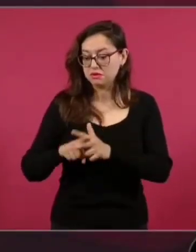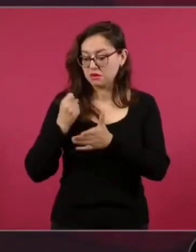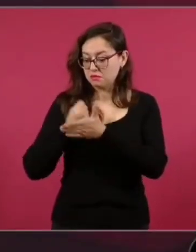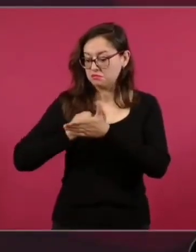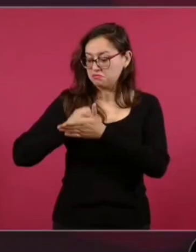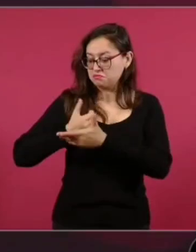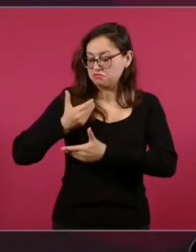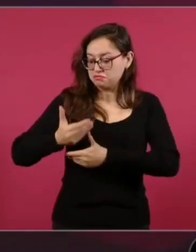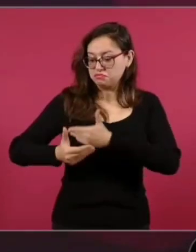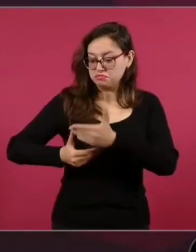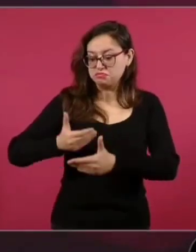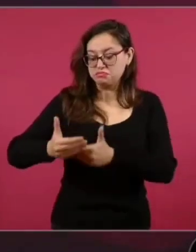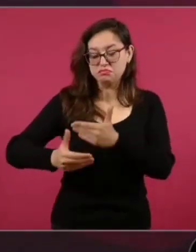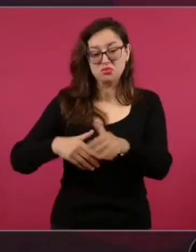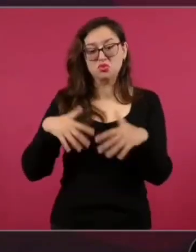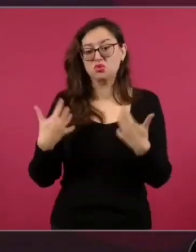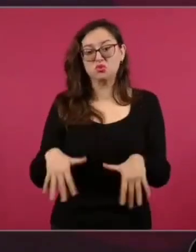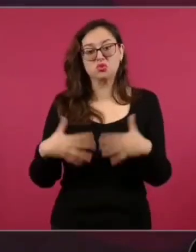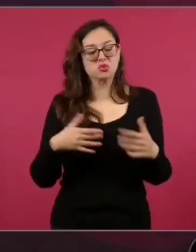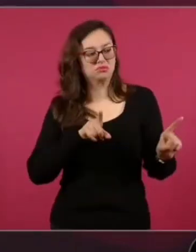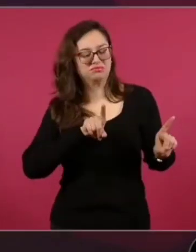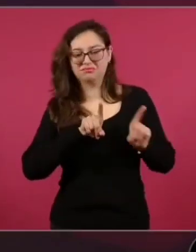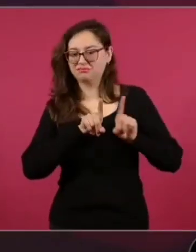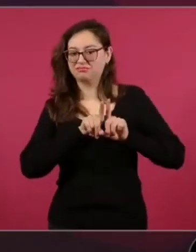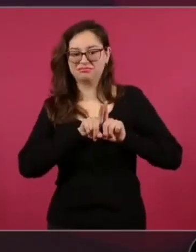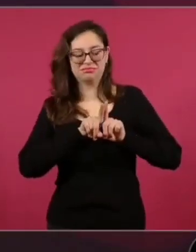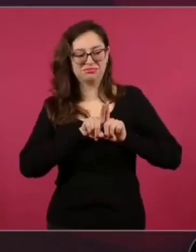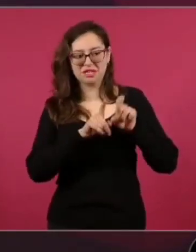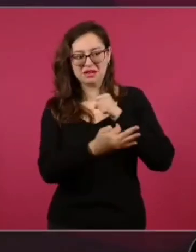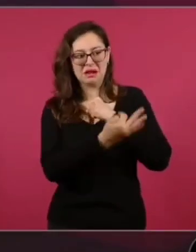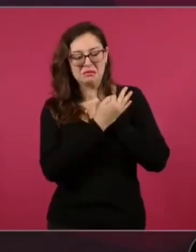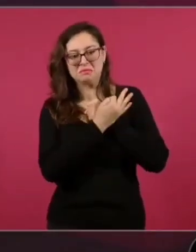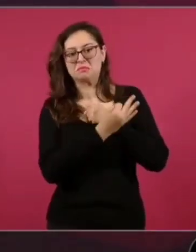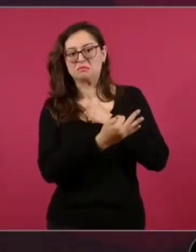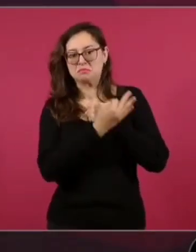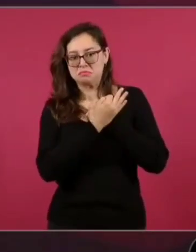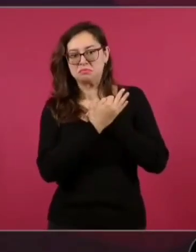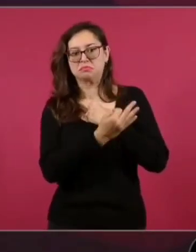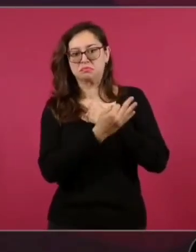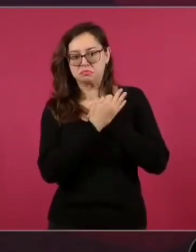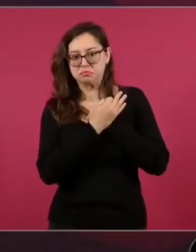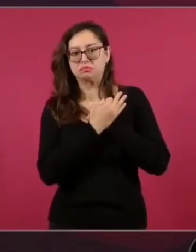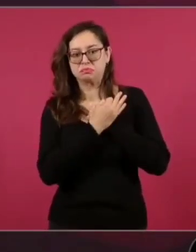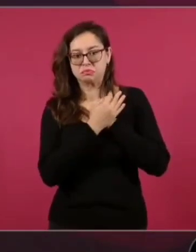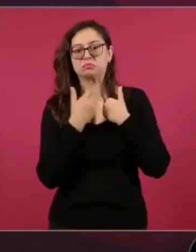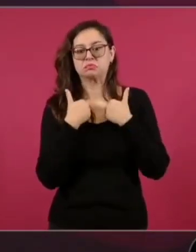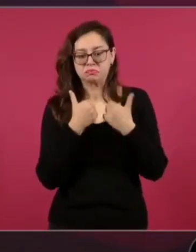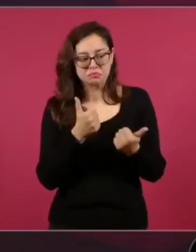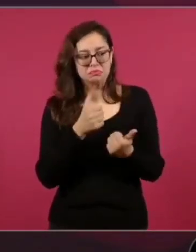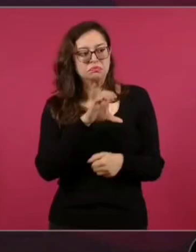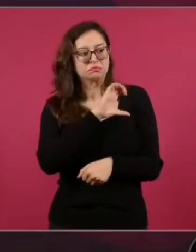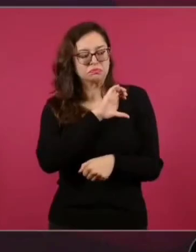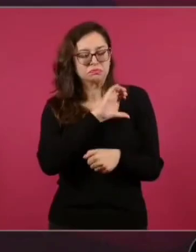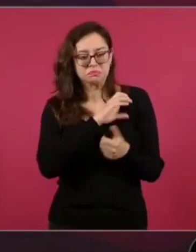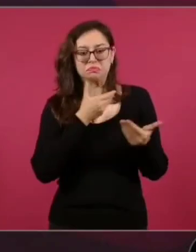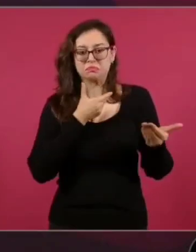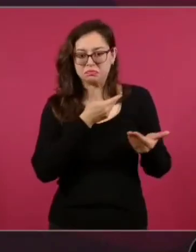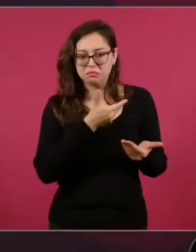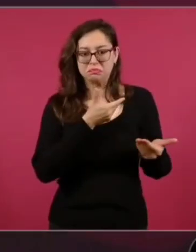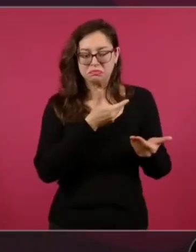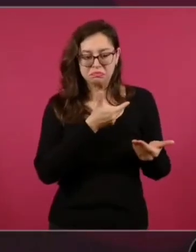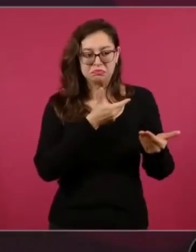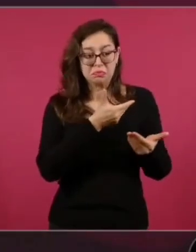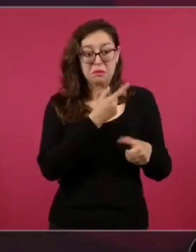muy importante, el respaldo, la comprensión, el cariño de mi